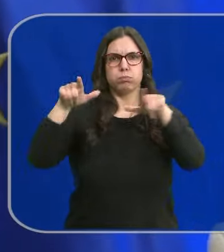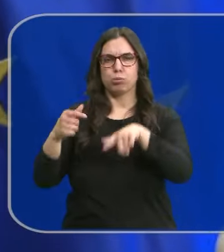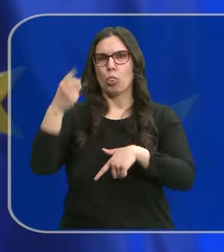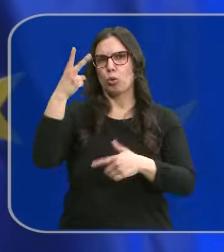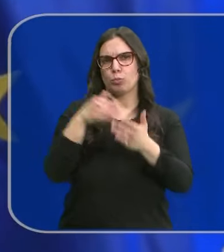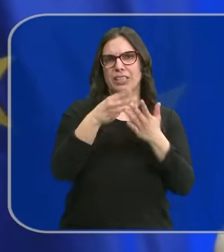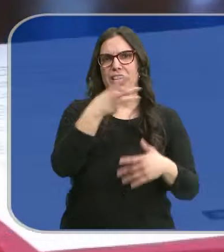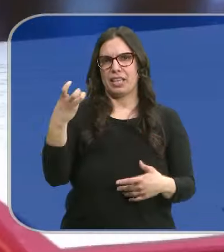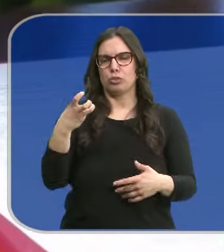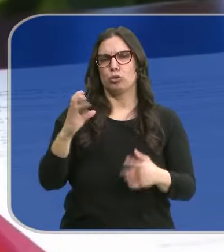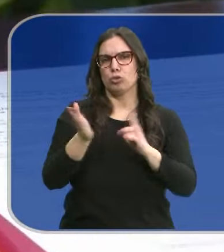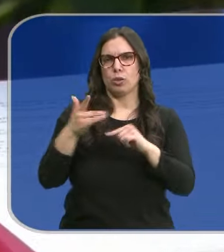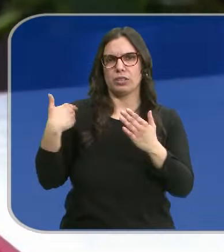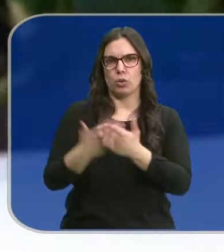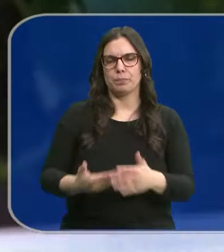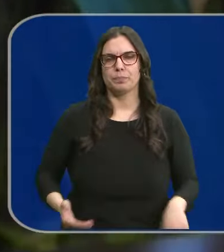titulaciones de este tipo.